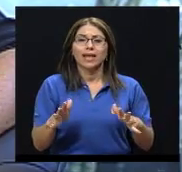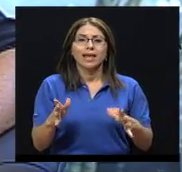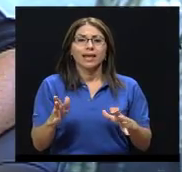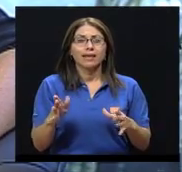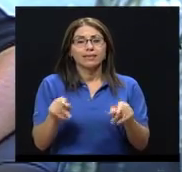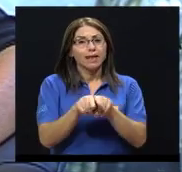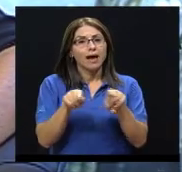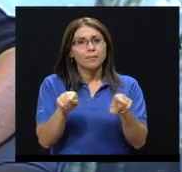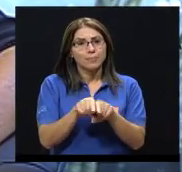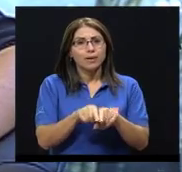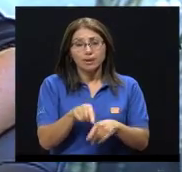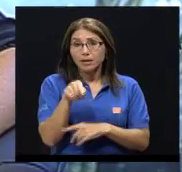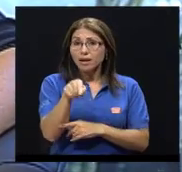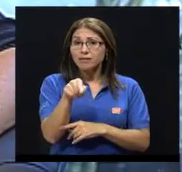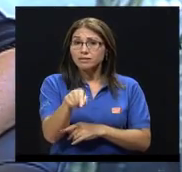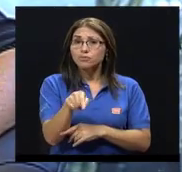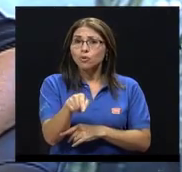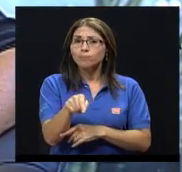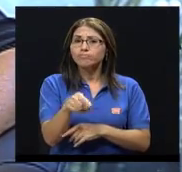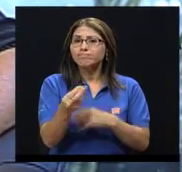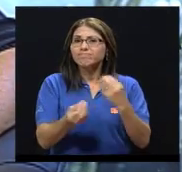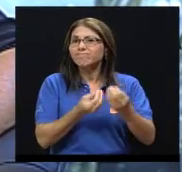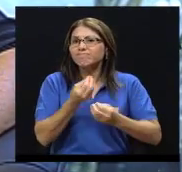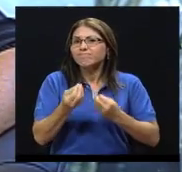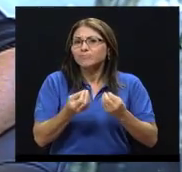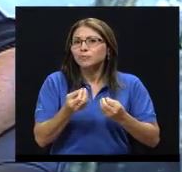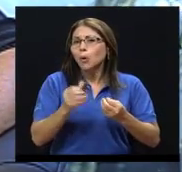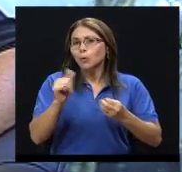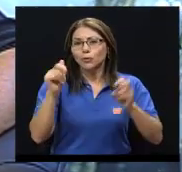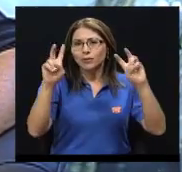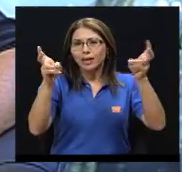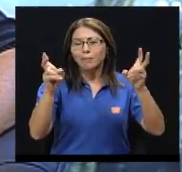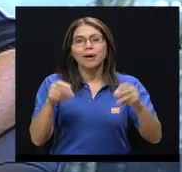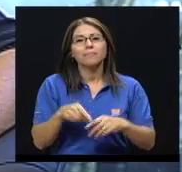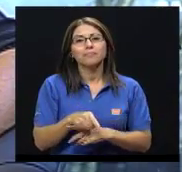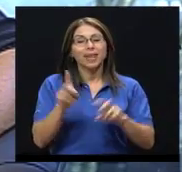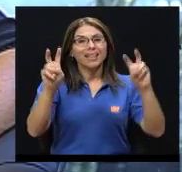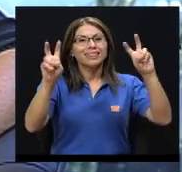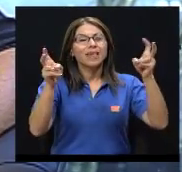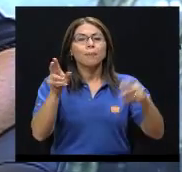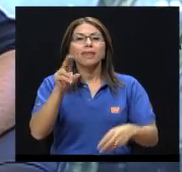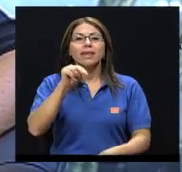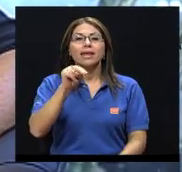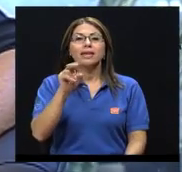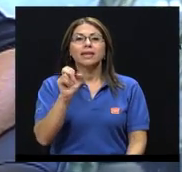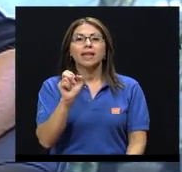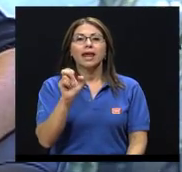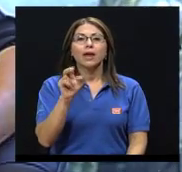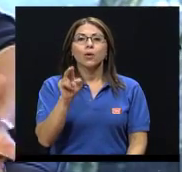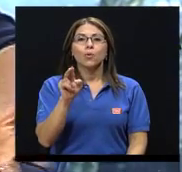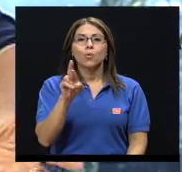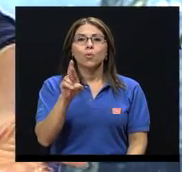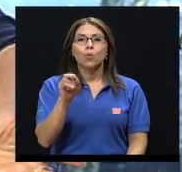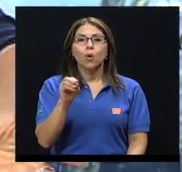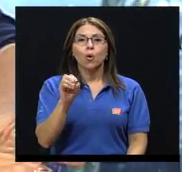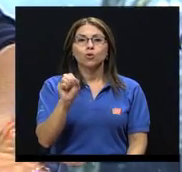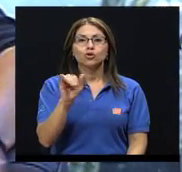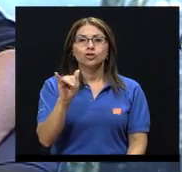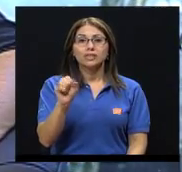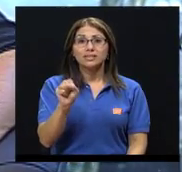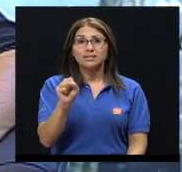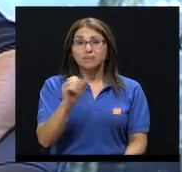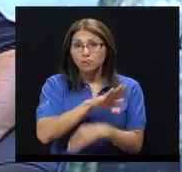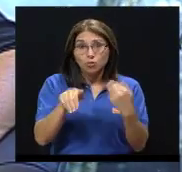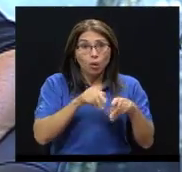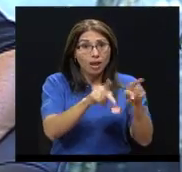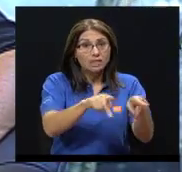Entonces, también eso toca otro tema, que es el tema de la neurosis y de que si todos somos un poco